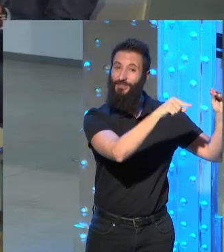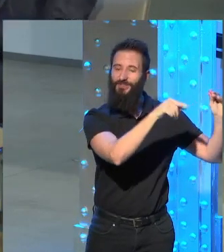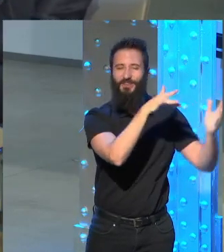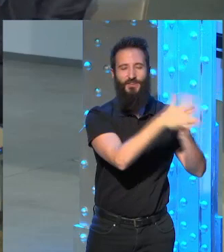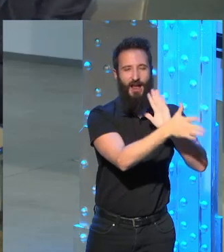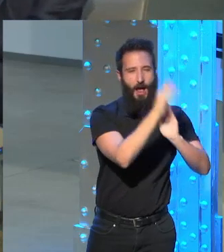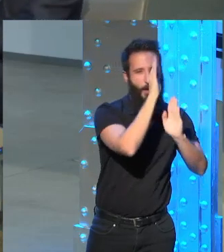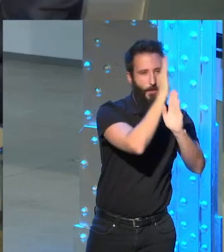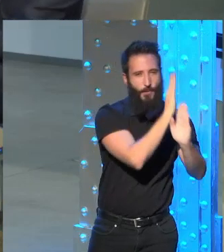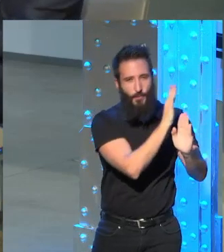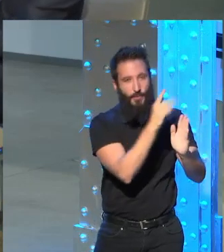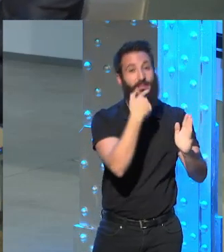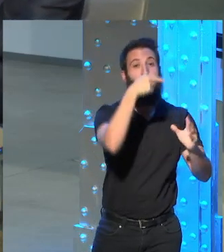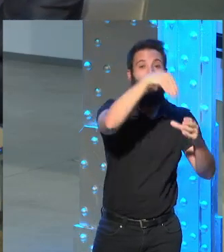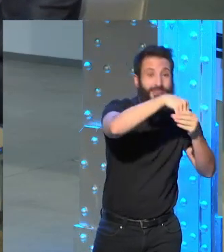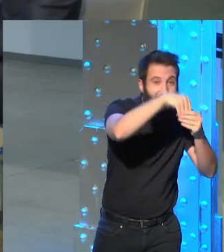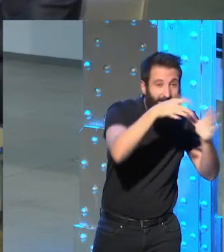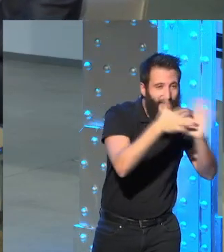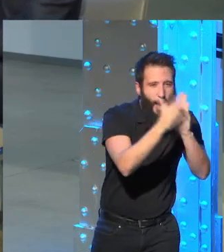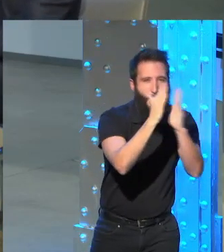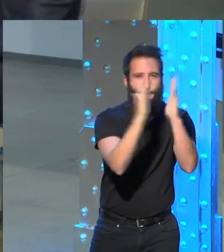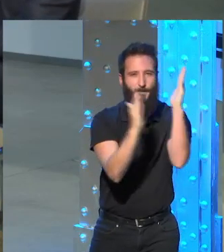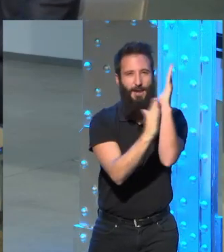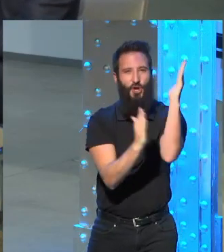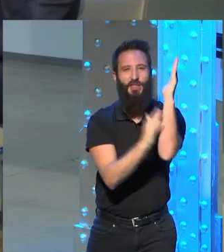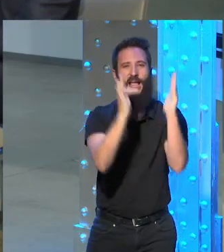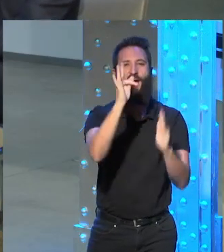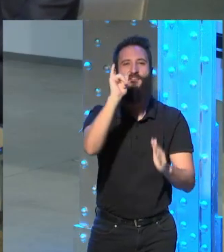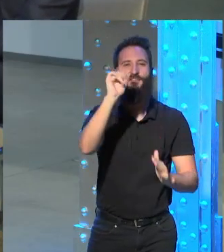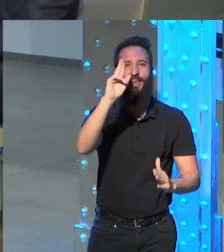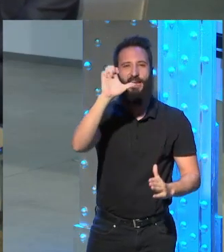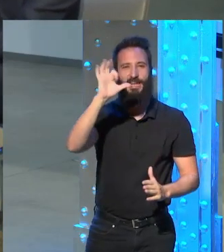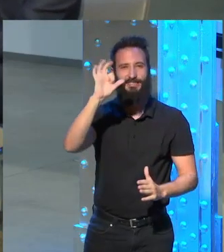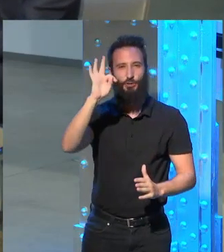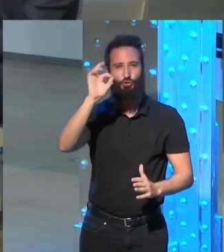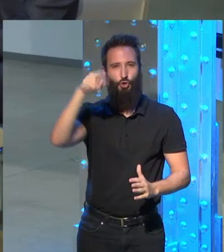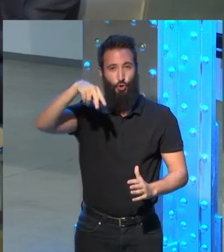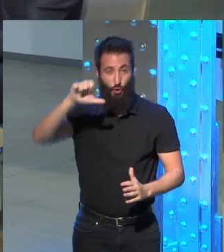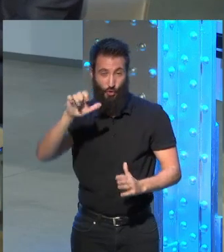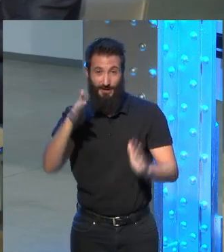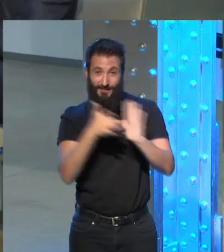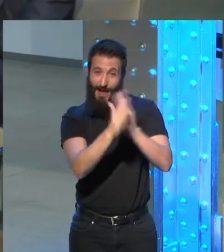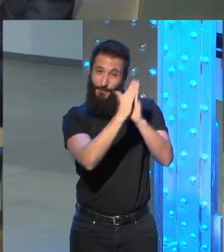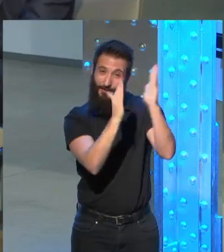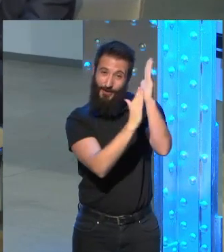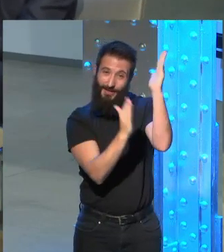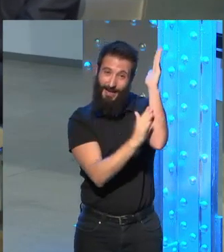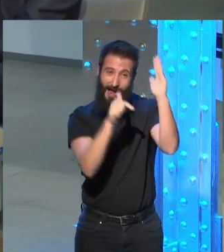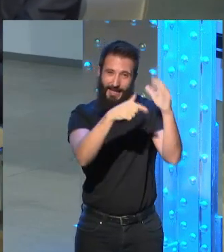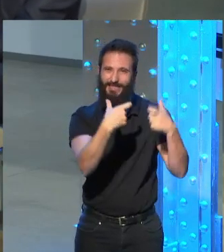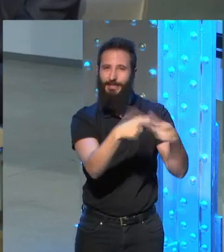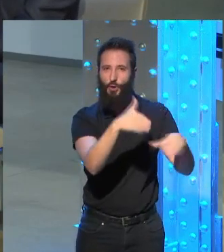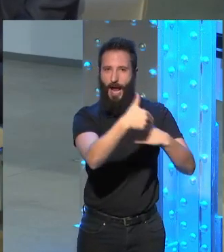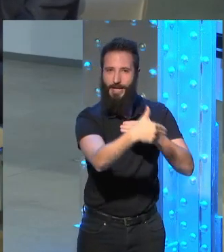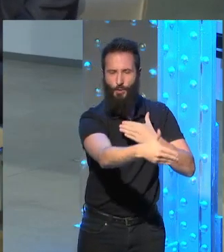todavía más pequeñito que es la biblioteca Firestone y es una biblioteca que tiene una sección de archivos muy importante en